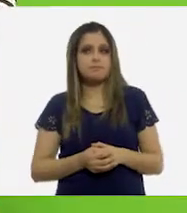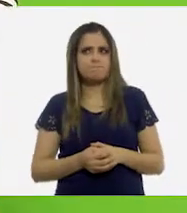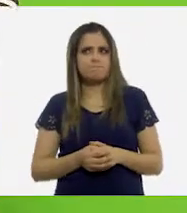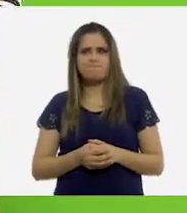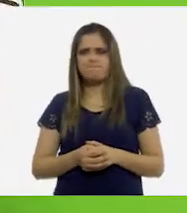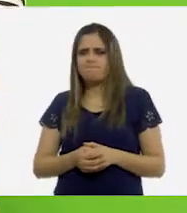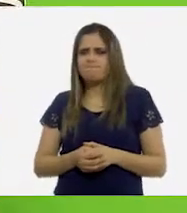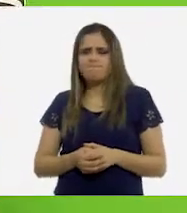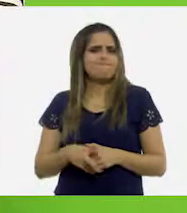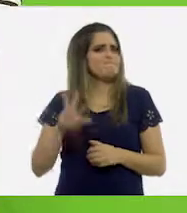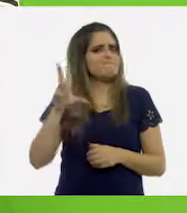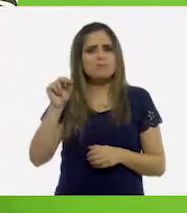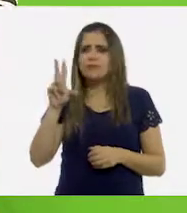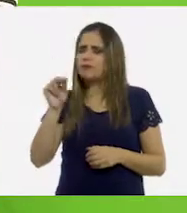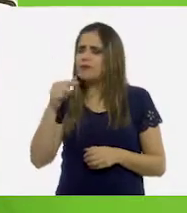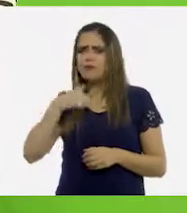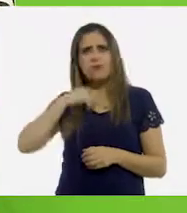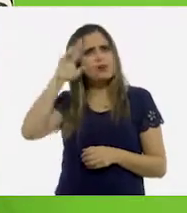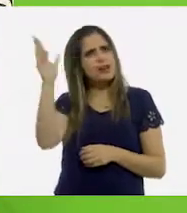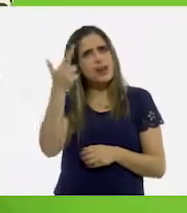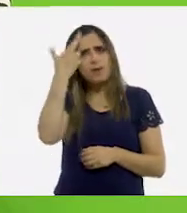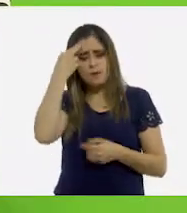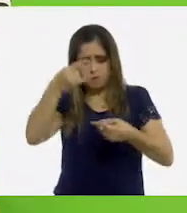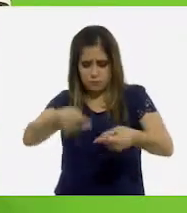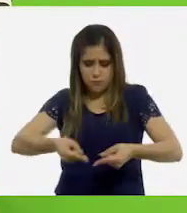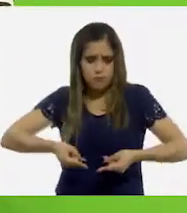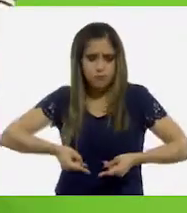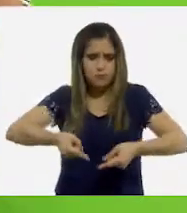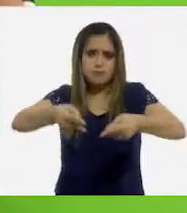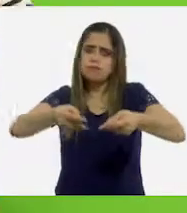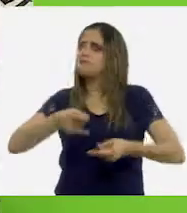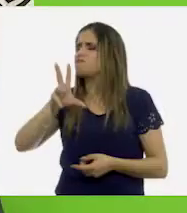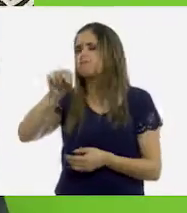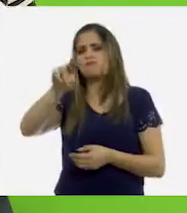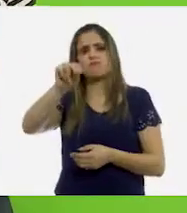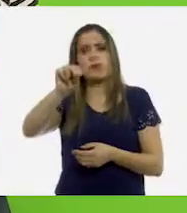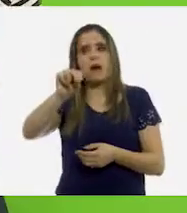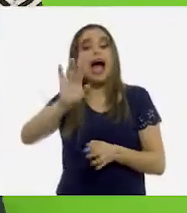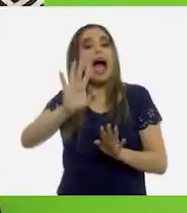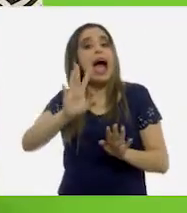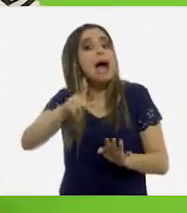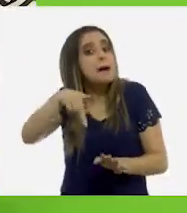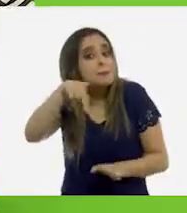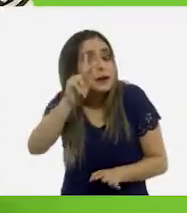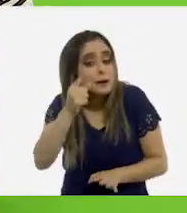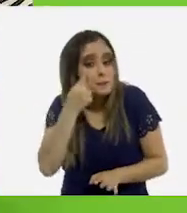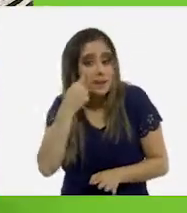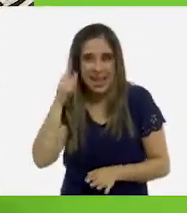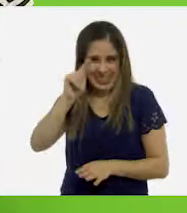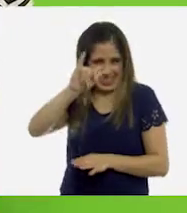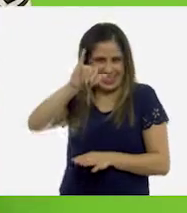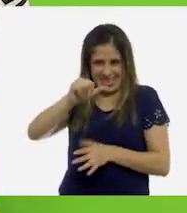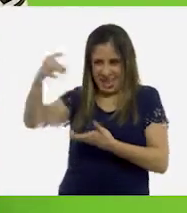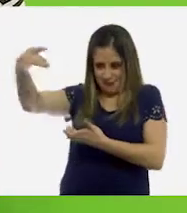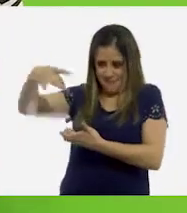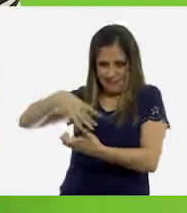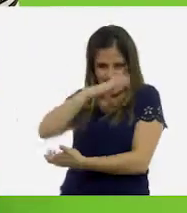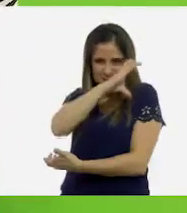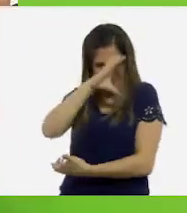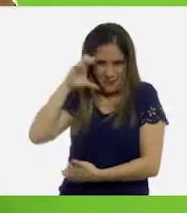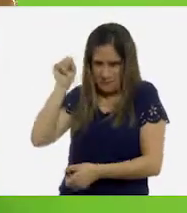Pues no, no recuerdo que me mecieran, la verdad no. Pero, fíjense que la tía que me mandó la